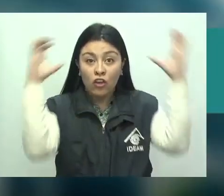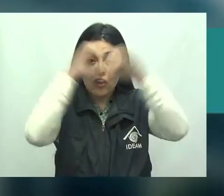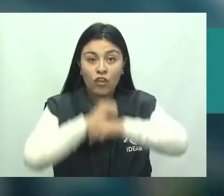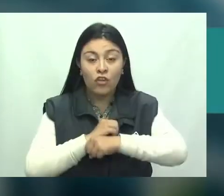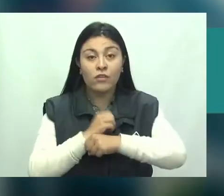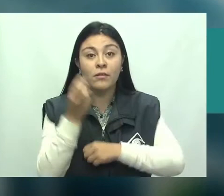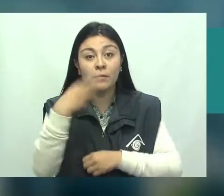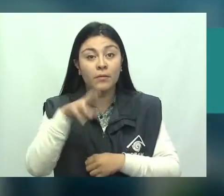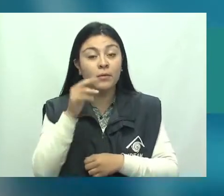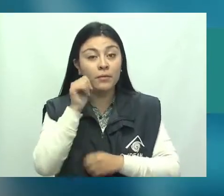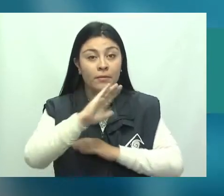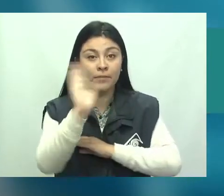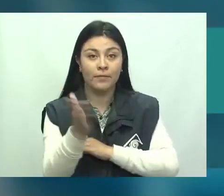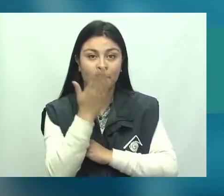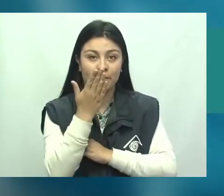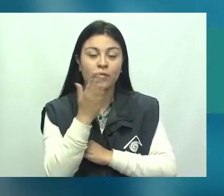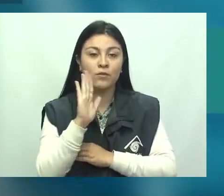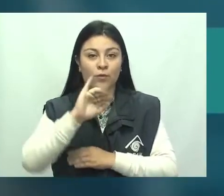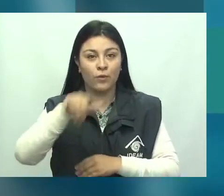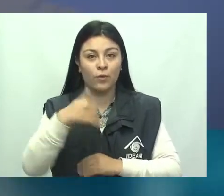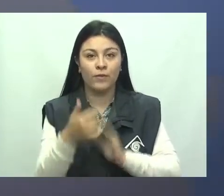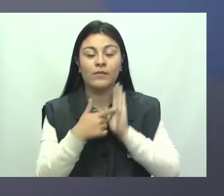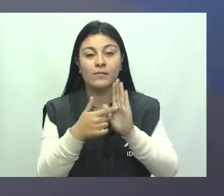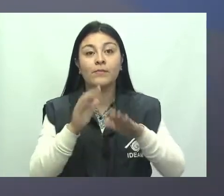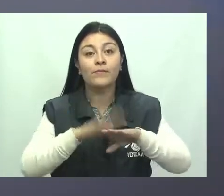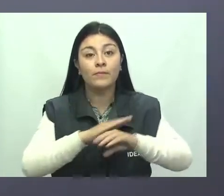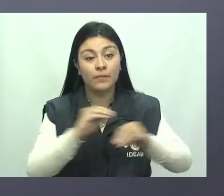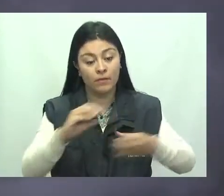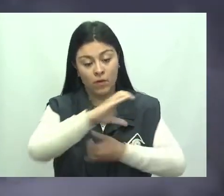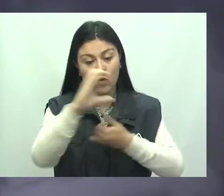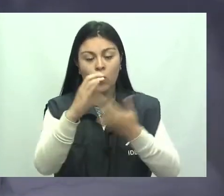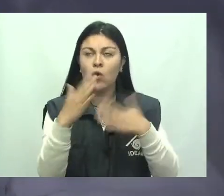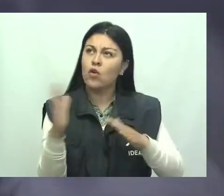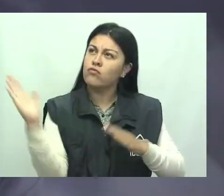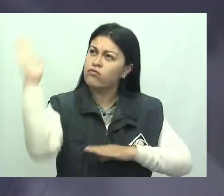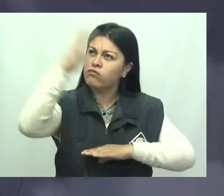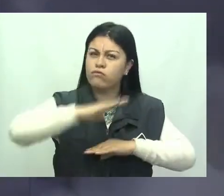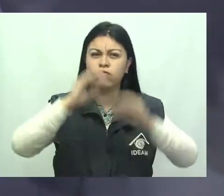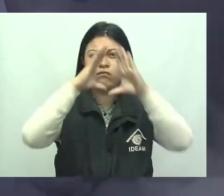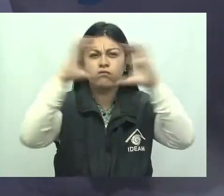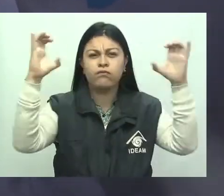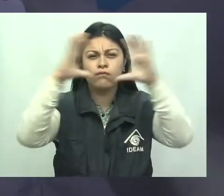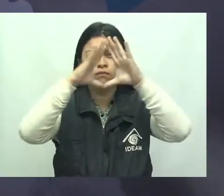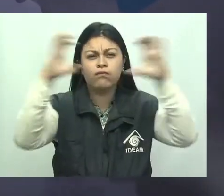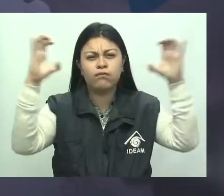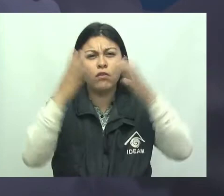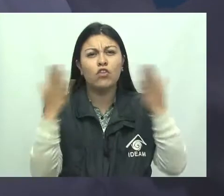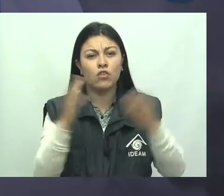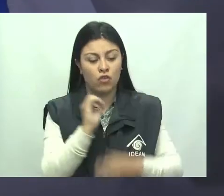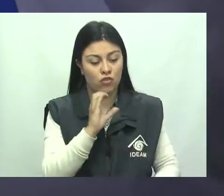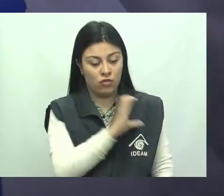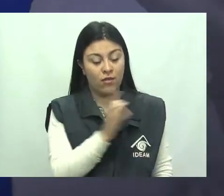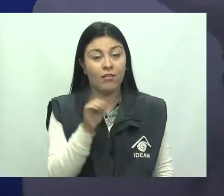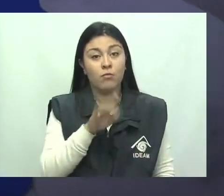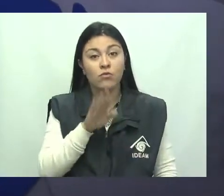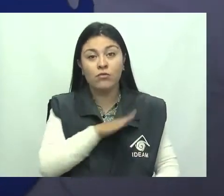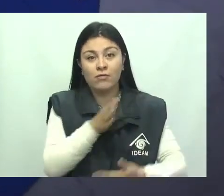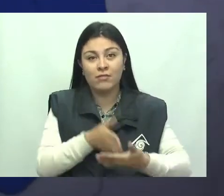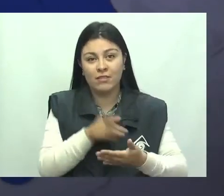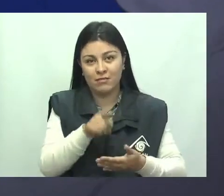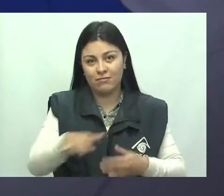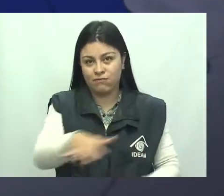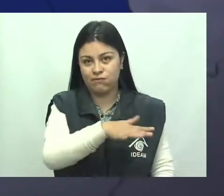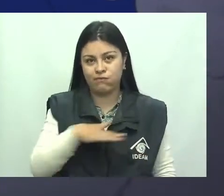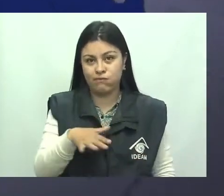Pronóstico del tiempo para la noche del miércoles y la madrugada del jueves. El Caribe termina el día con una noche nubosa espesa desde el occidente y